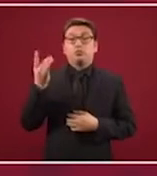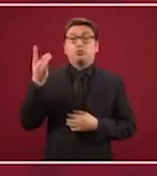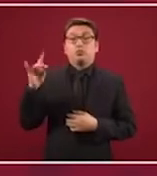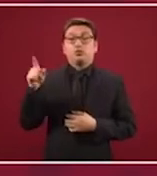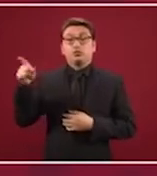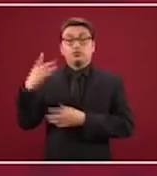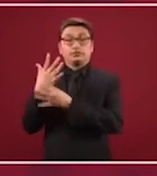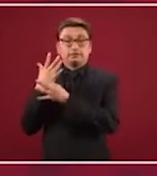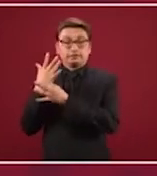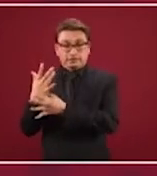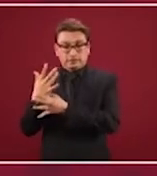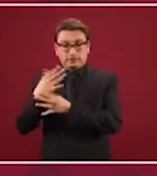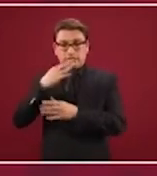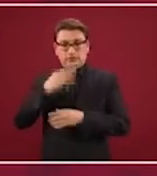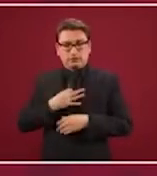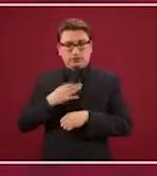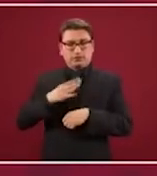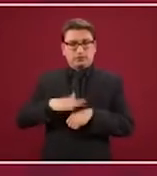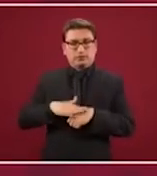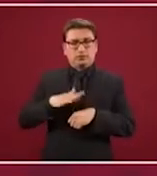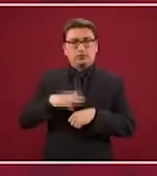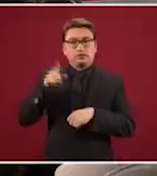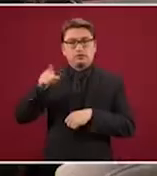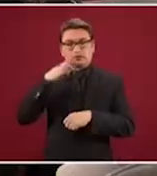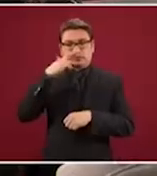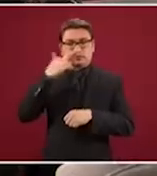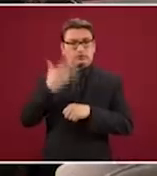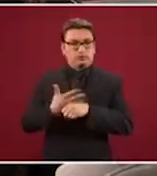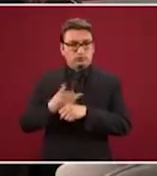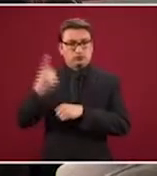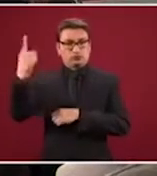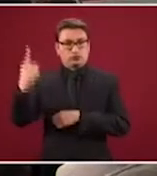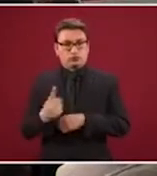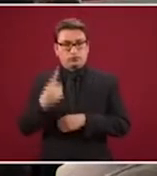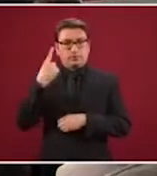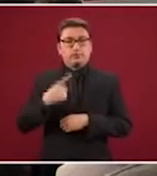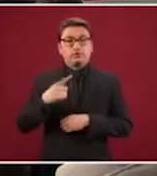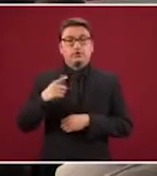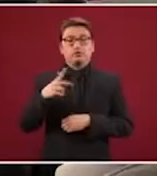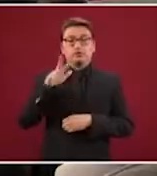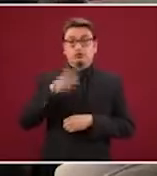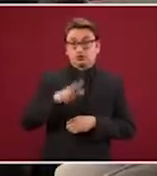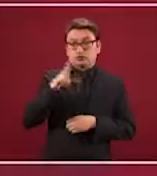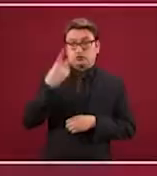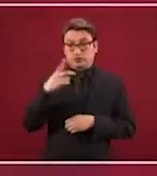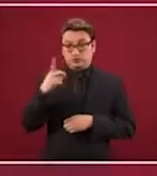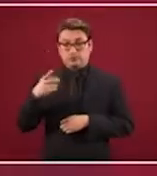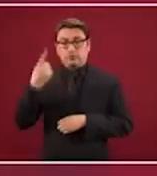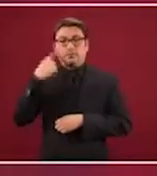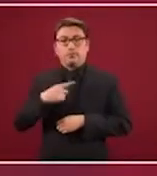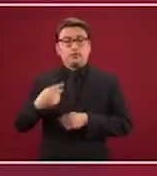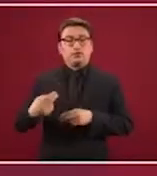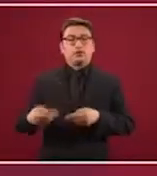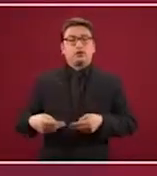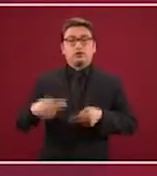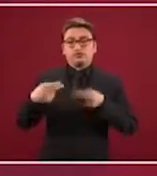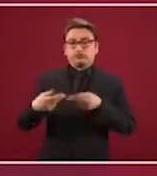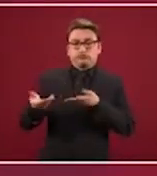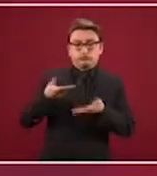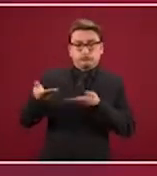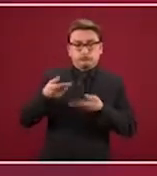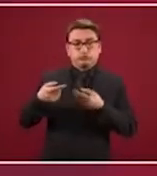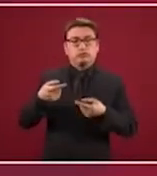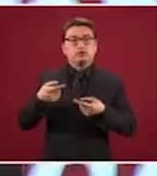nos dijo, nos hizo saber que llegaría un encargado de negocios el día 18 de diciembre, pero todavía no se reporta y no hemos